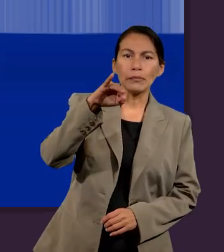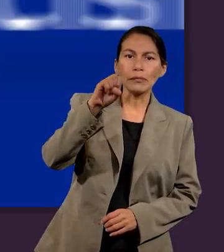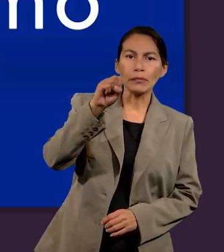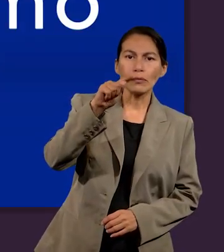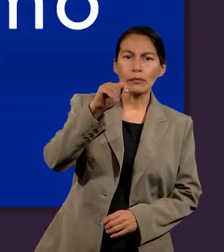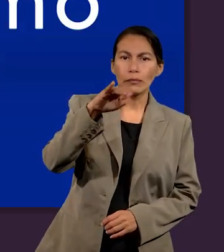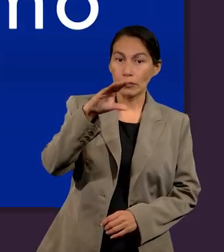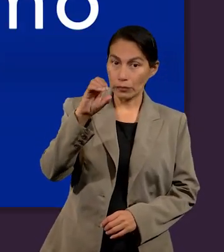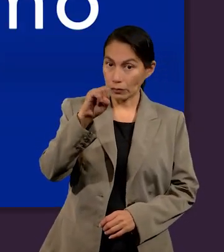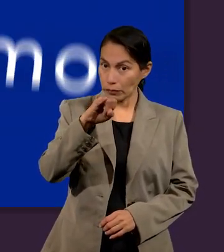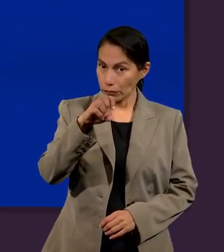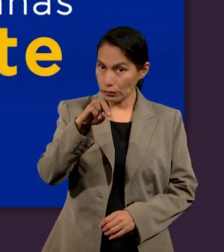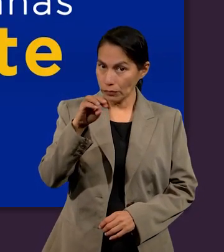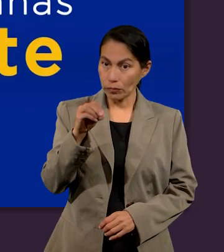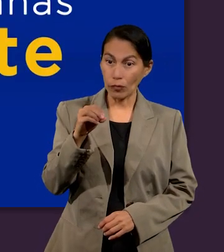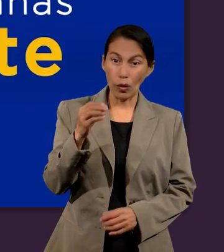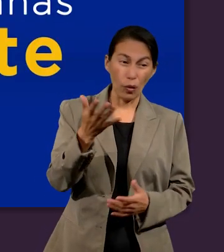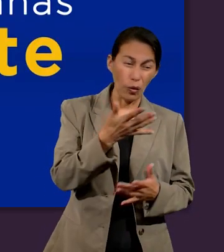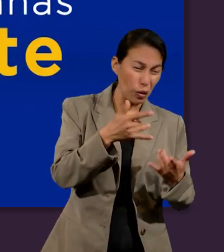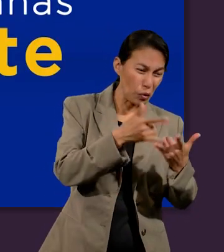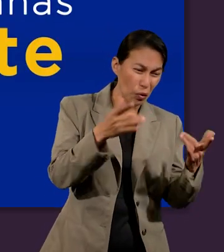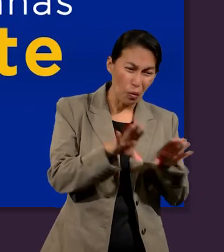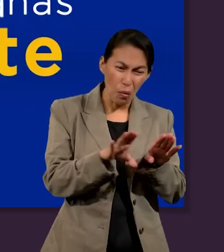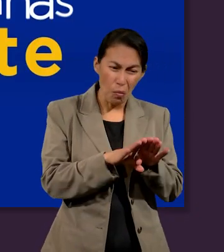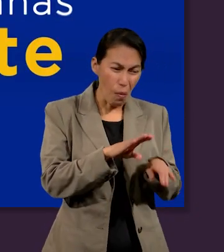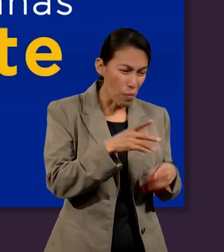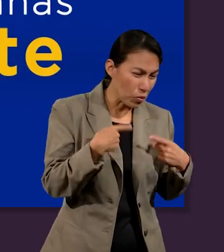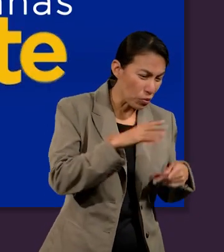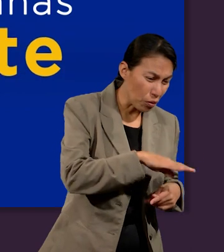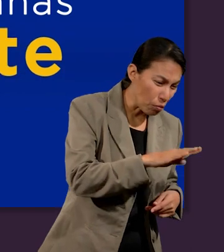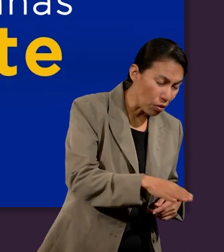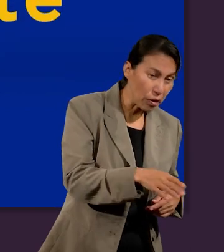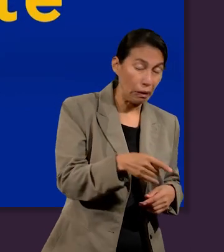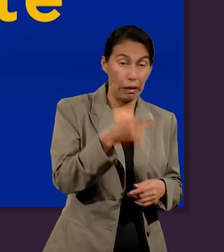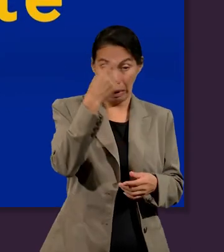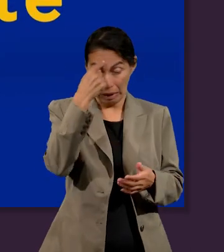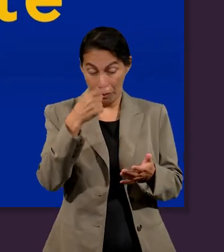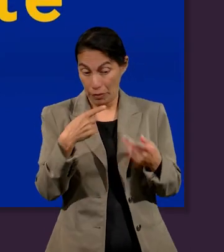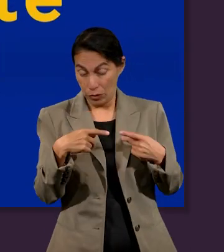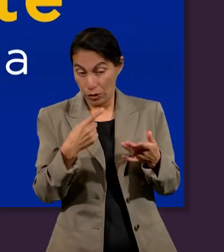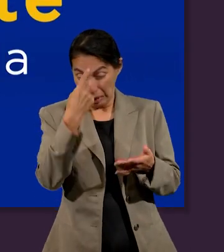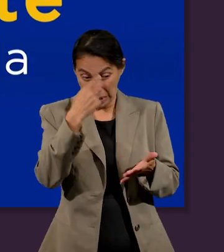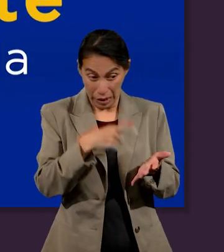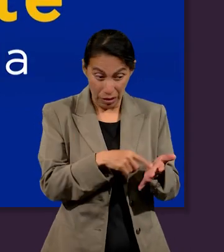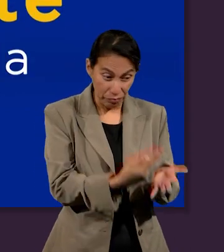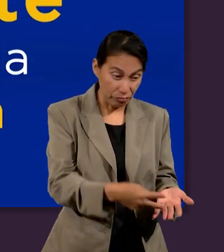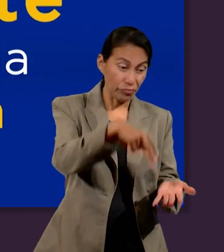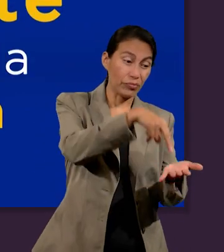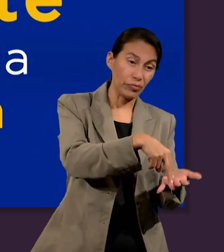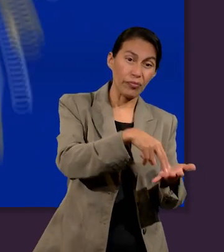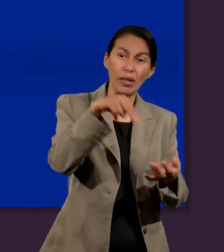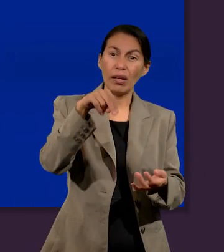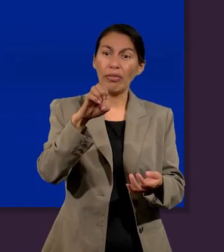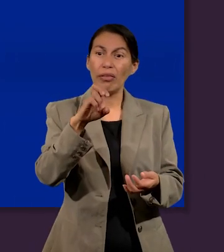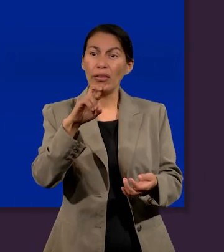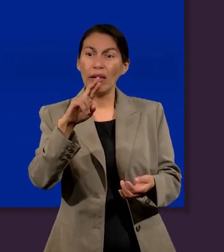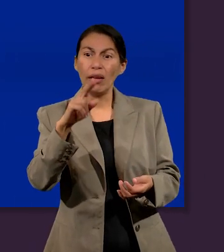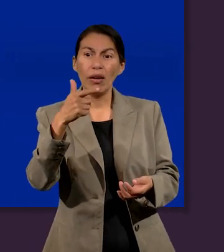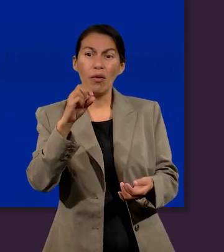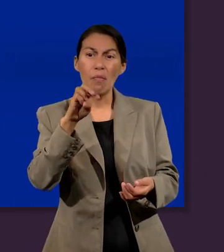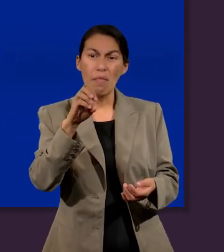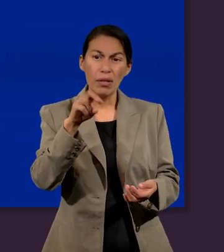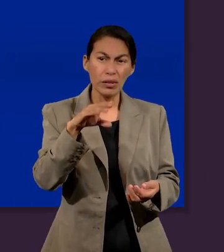El misticismo, los relatos de experiencias cercanas a la muerte, la creencia en la reencarnación, la